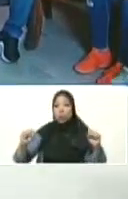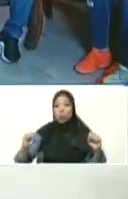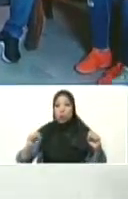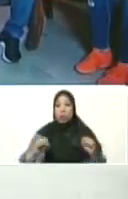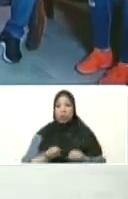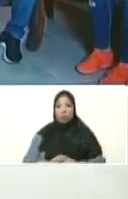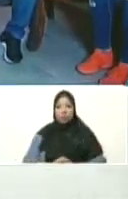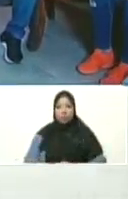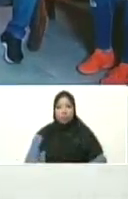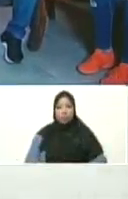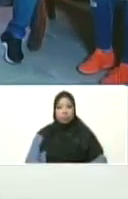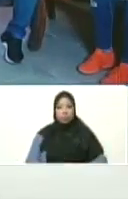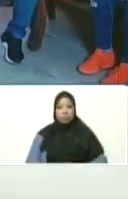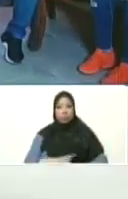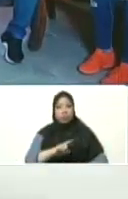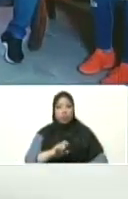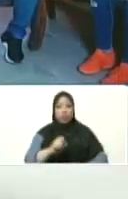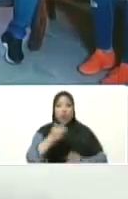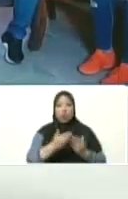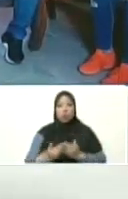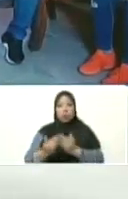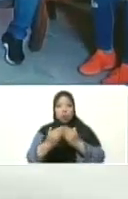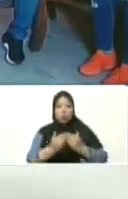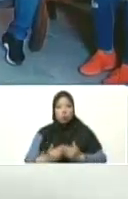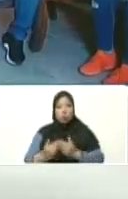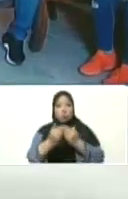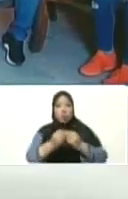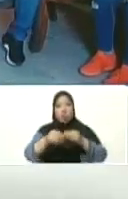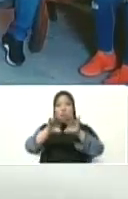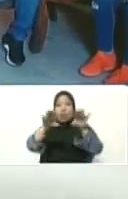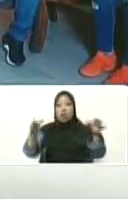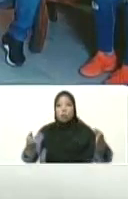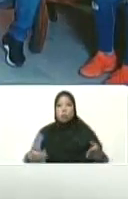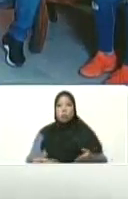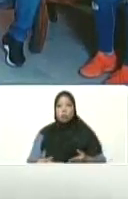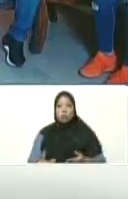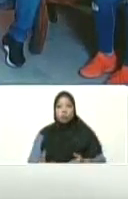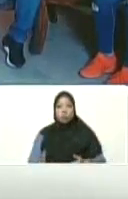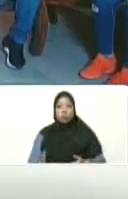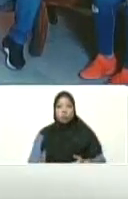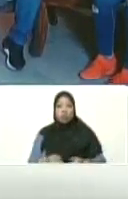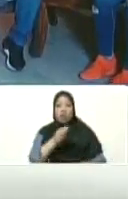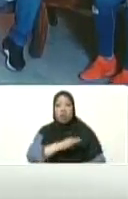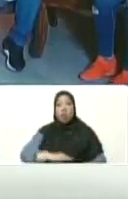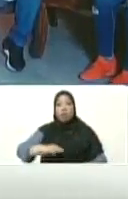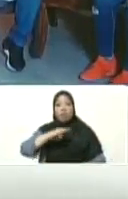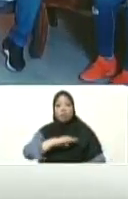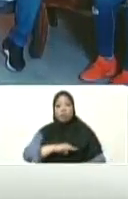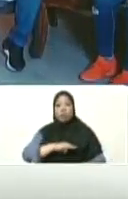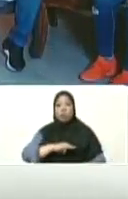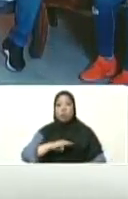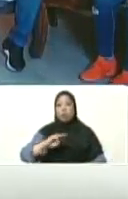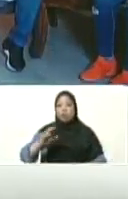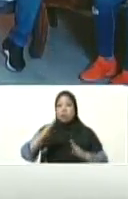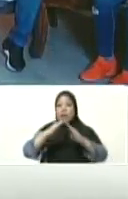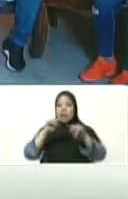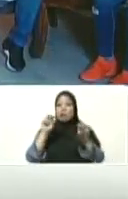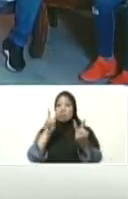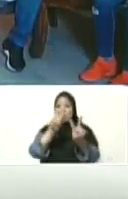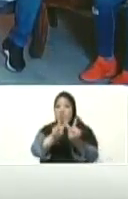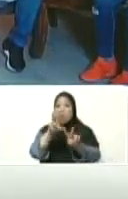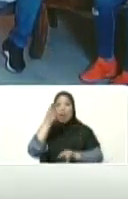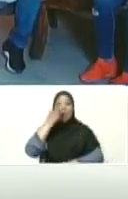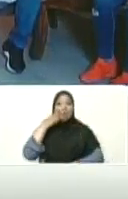verdad vale para el estudio de organismos mundiales porque la gran misión vivienda Venezuela es una